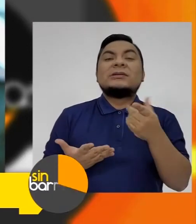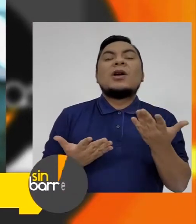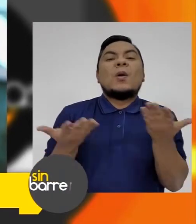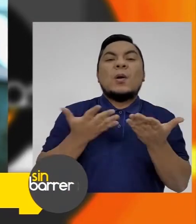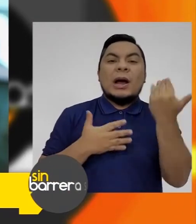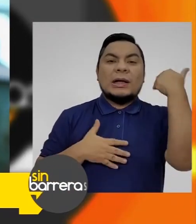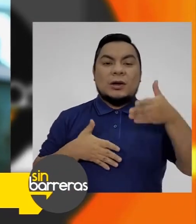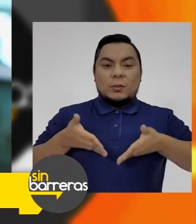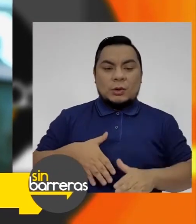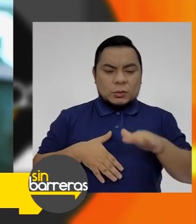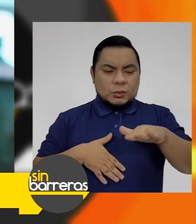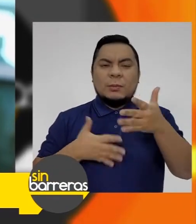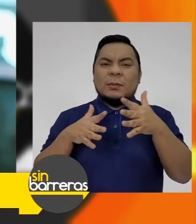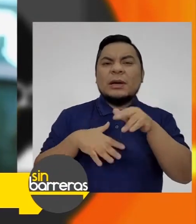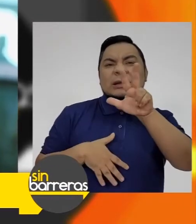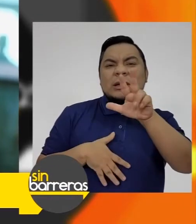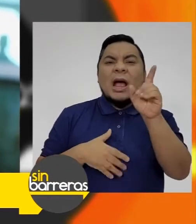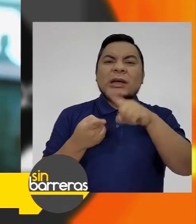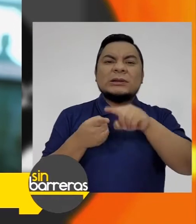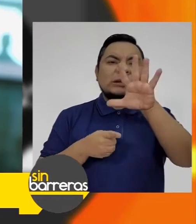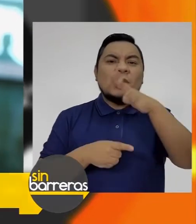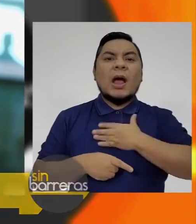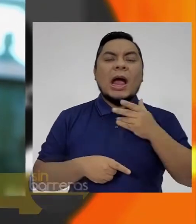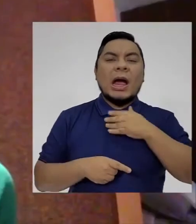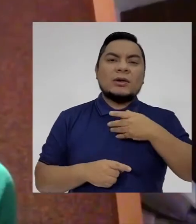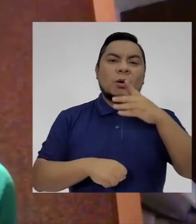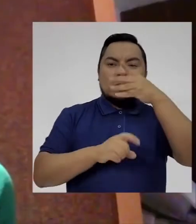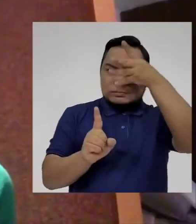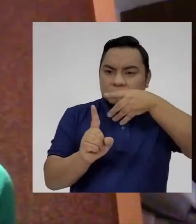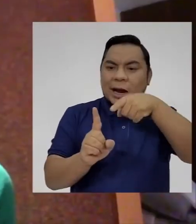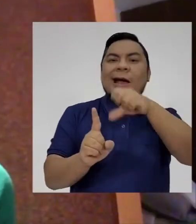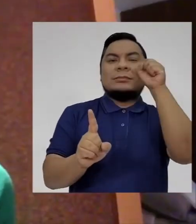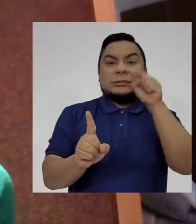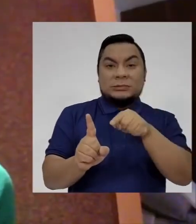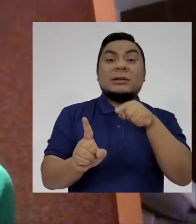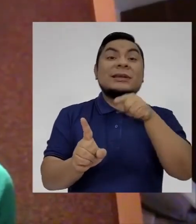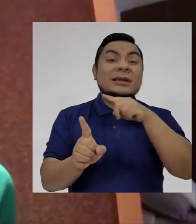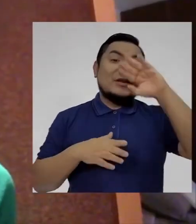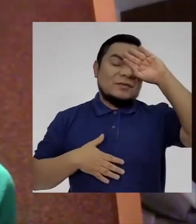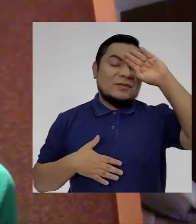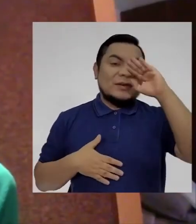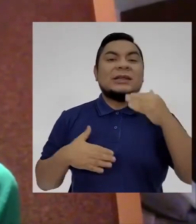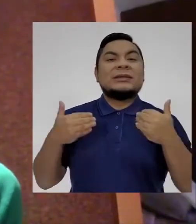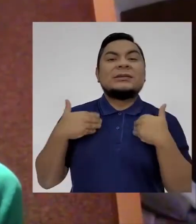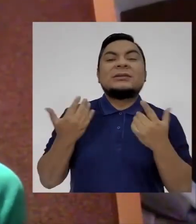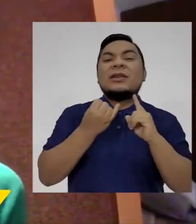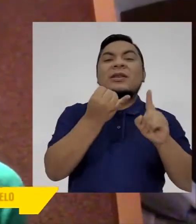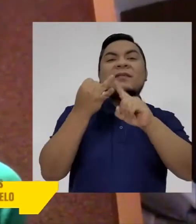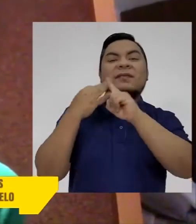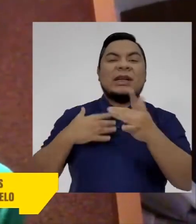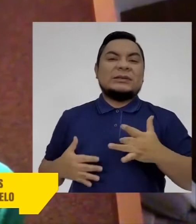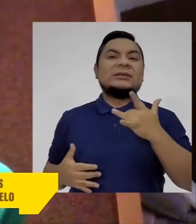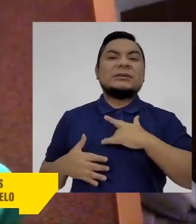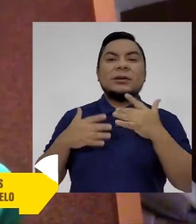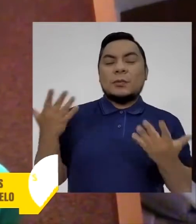diagnostica en la niñez, alrededor de los 3 a 5 años. Es una enfermedad que tiene diferentes